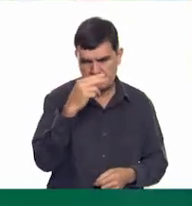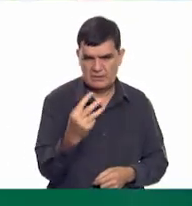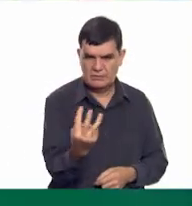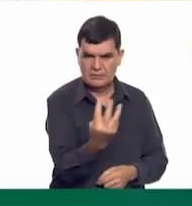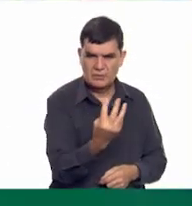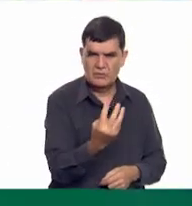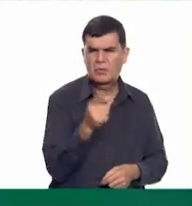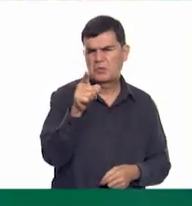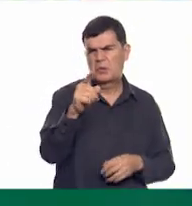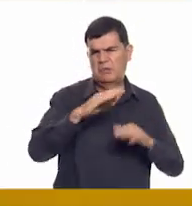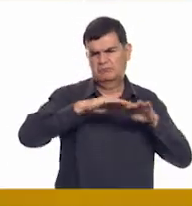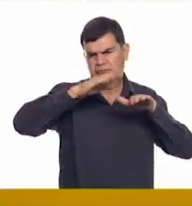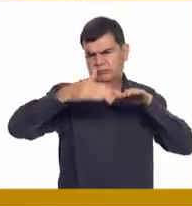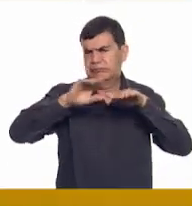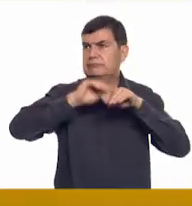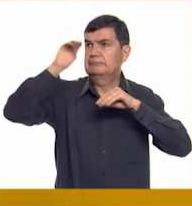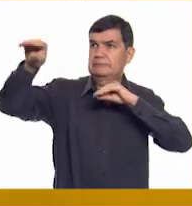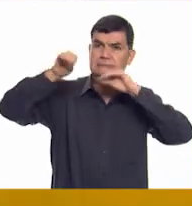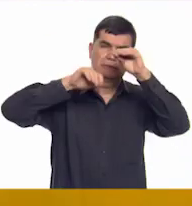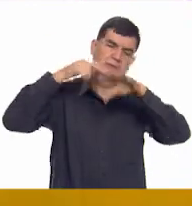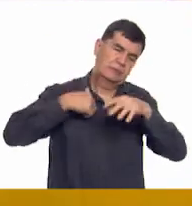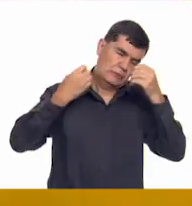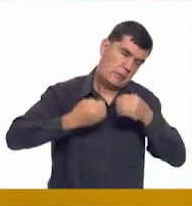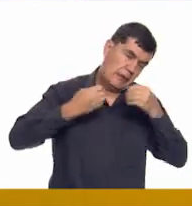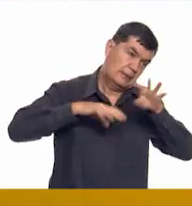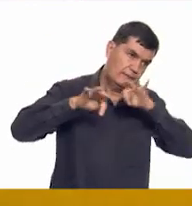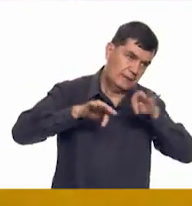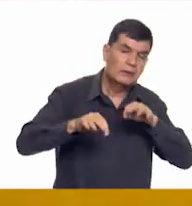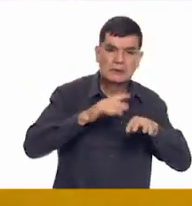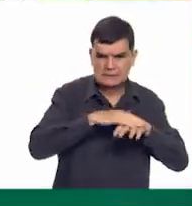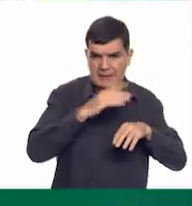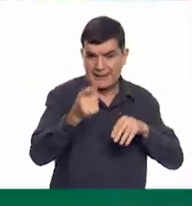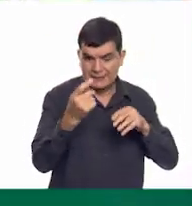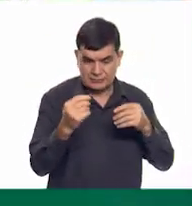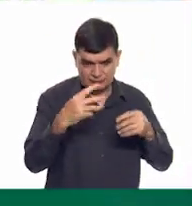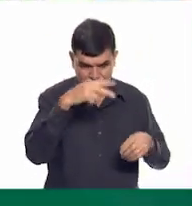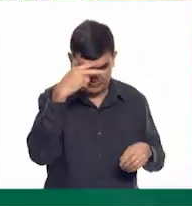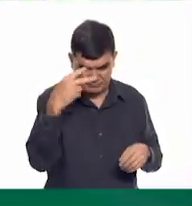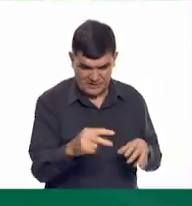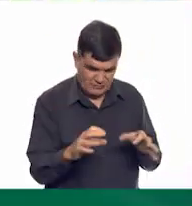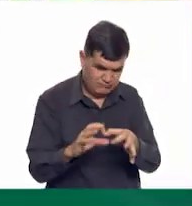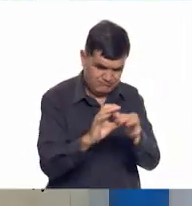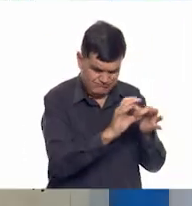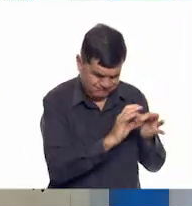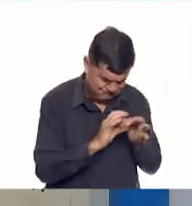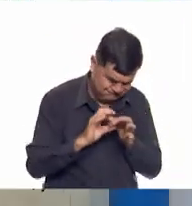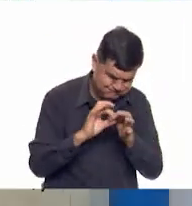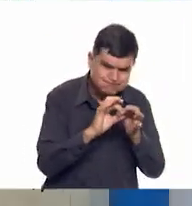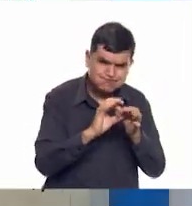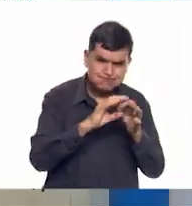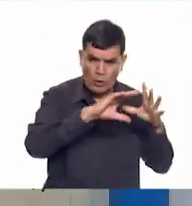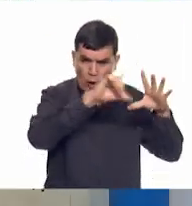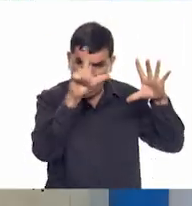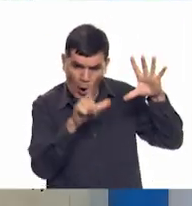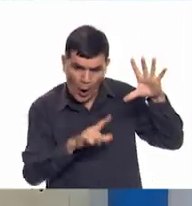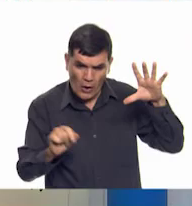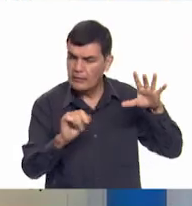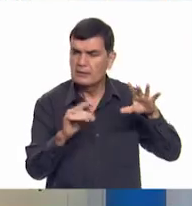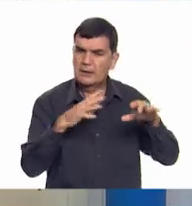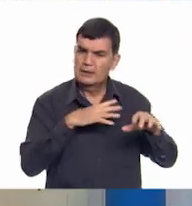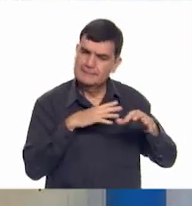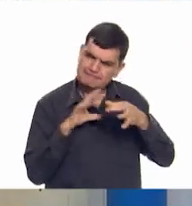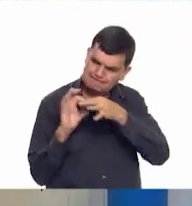a veces en otras naciones. Sí, sí, pero porque tengo trabajo. Ajá. Y esto ser mexicano nos hace crear un lazo entre nosotros.